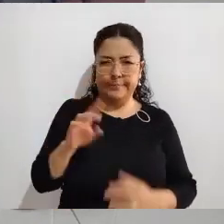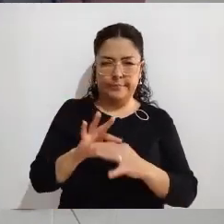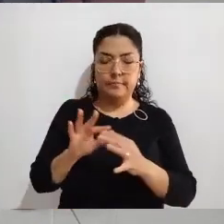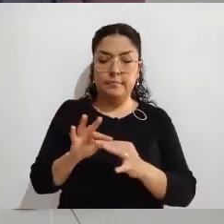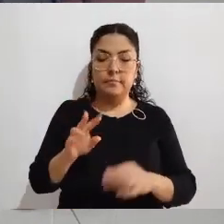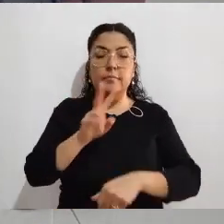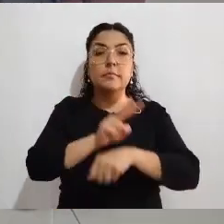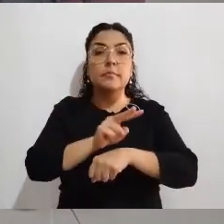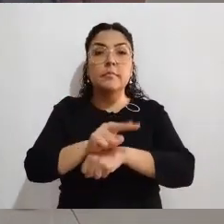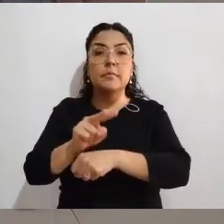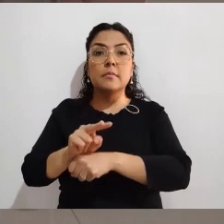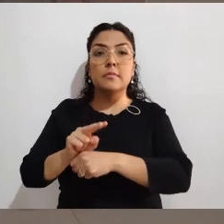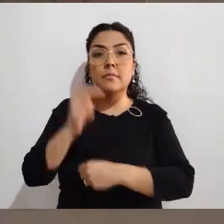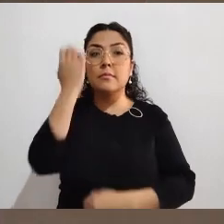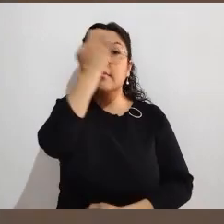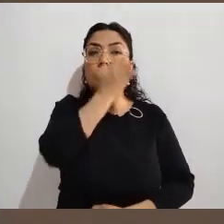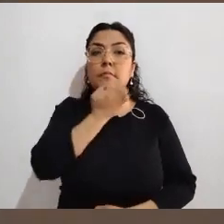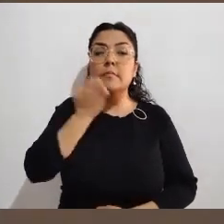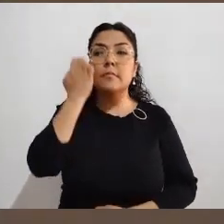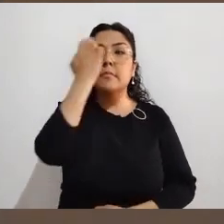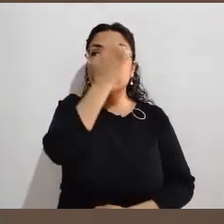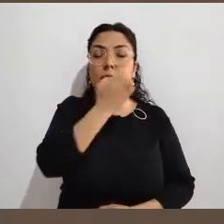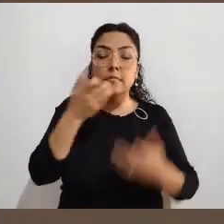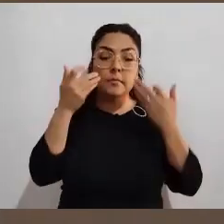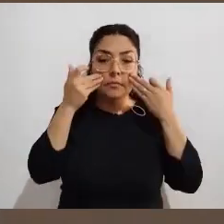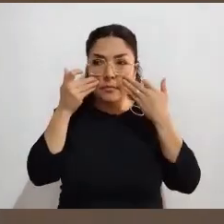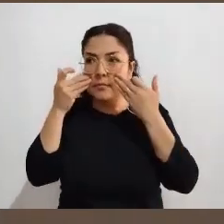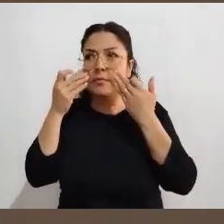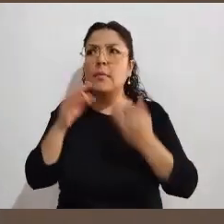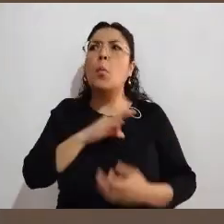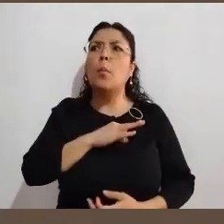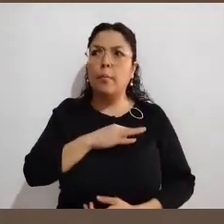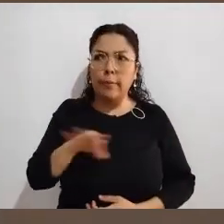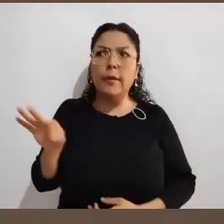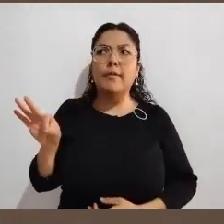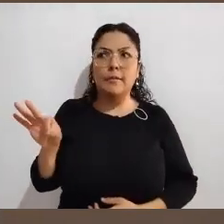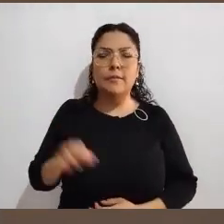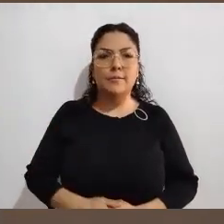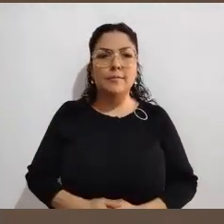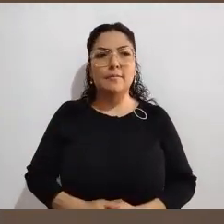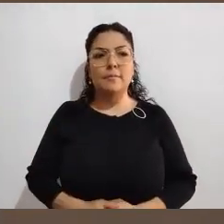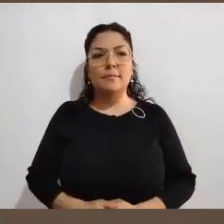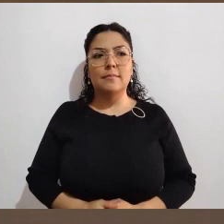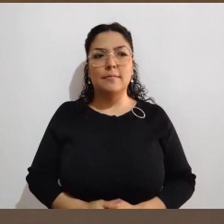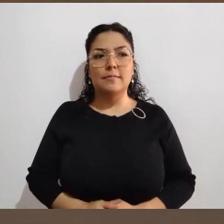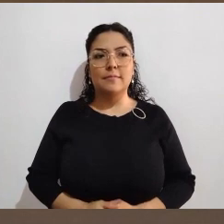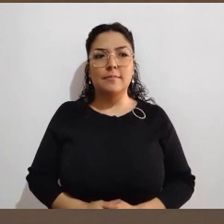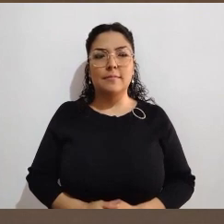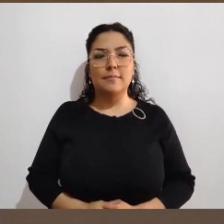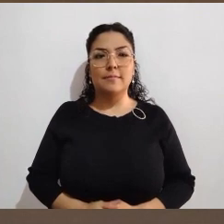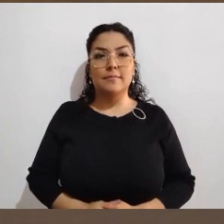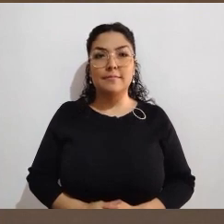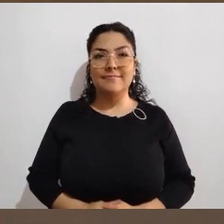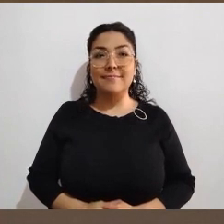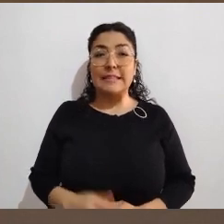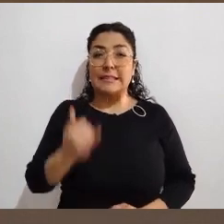observación electoral tiene también varios niveles. Si quieres, ahorita que regresemos porque me dicen que ya